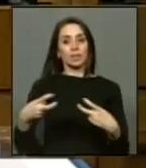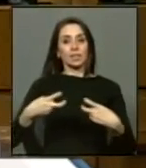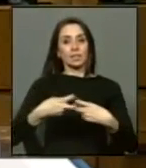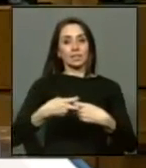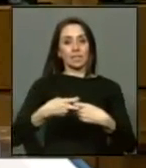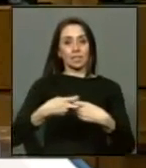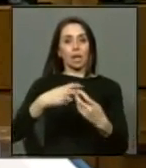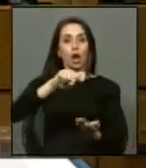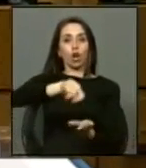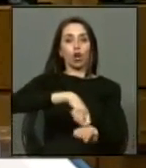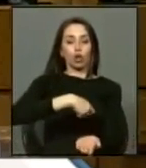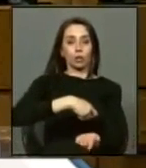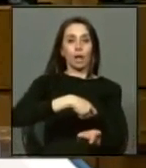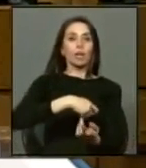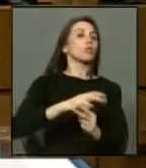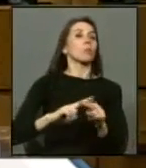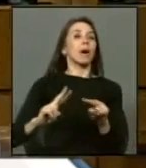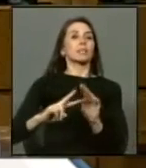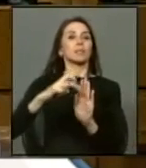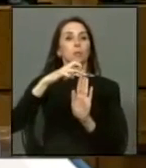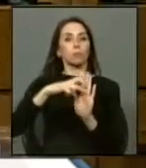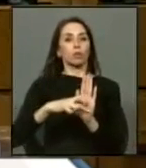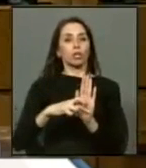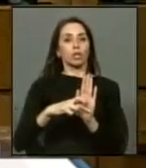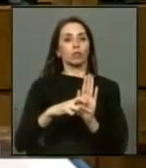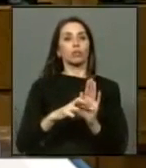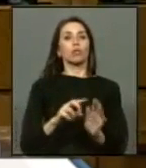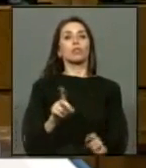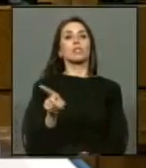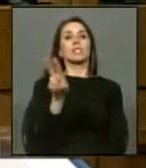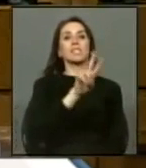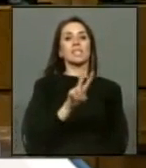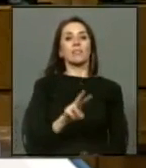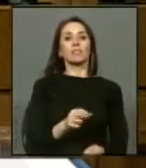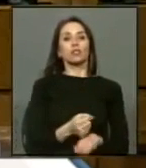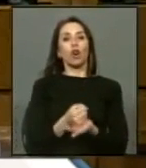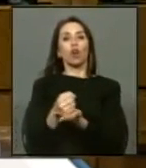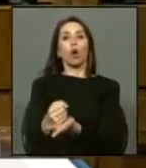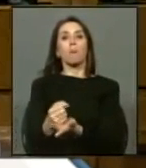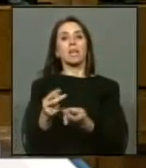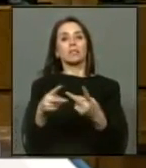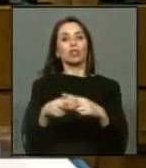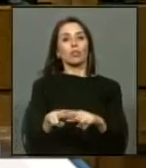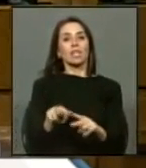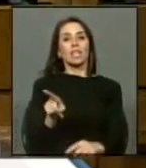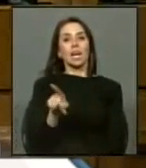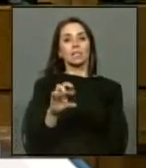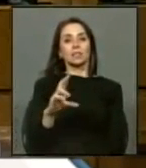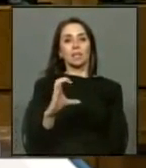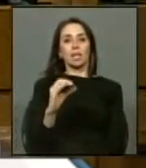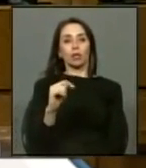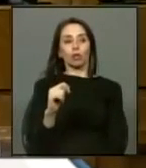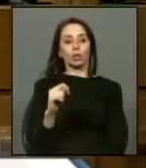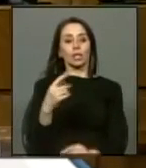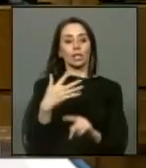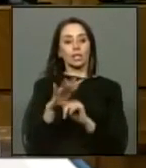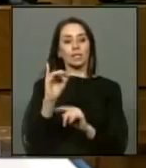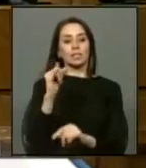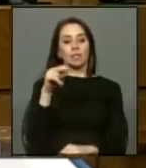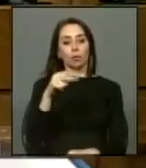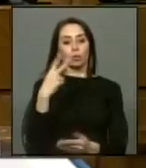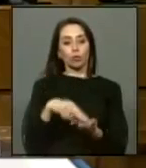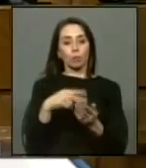celebró un contrato de ejecución de proyecto con el Servicio de Cooperación Técnica, Cercotec, y con fecha 15 de junio del 2015.